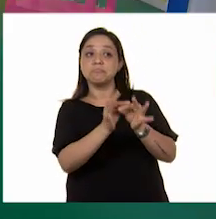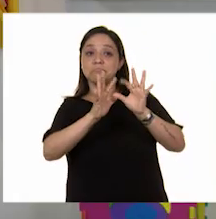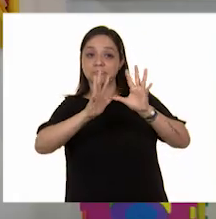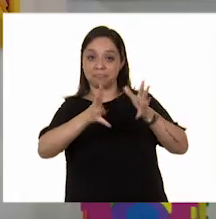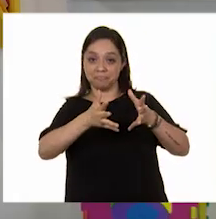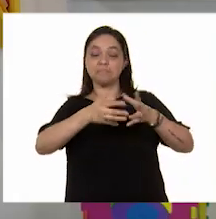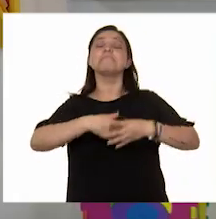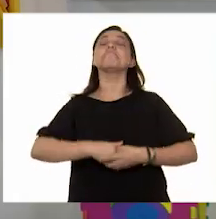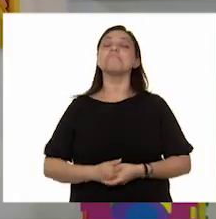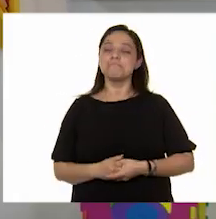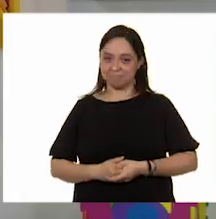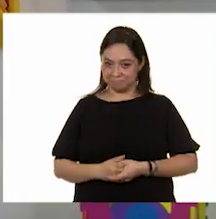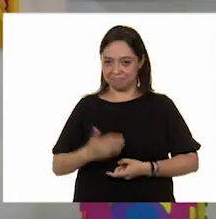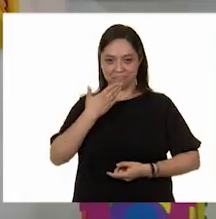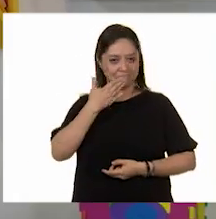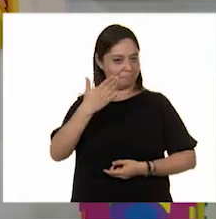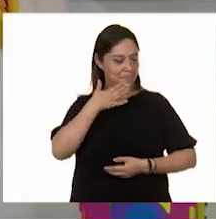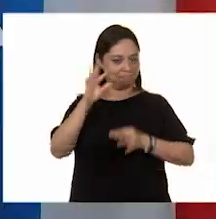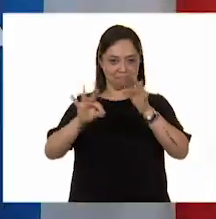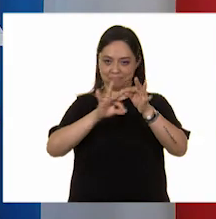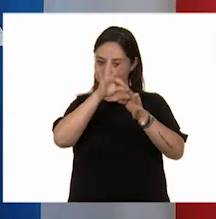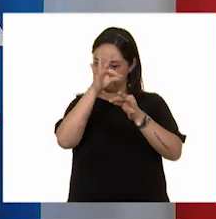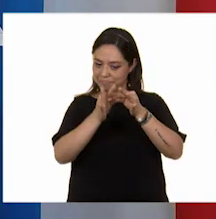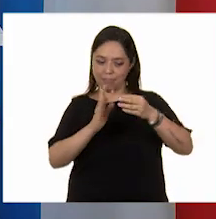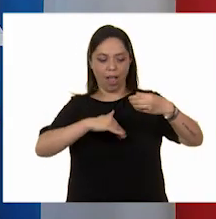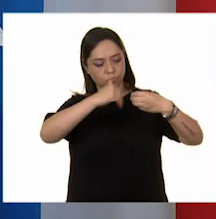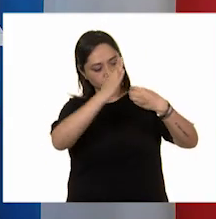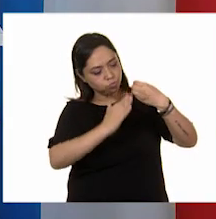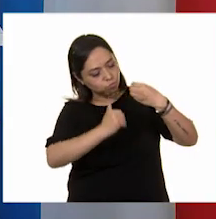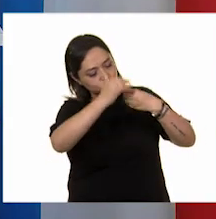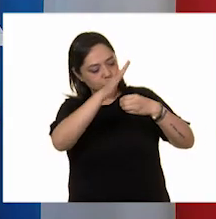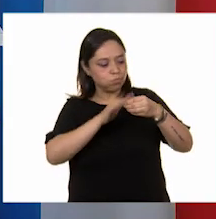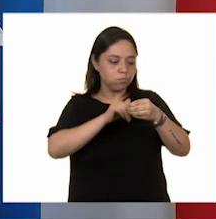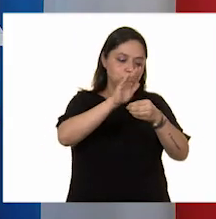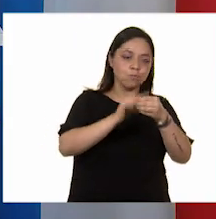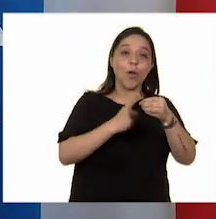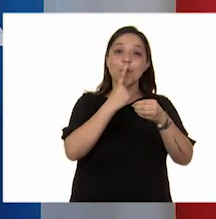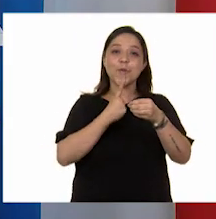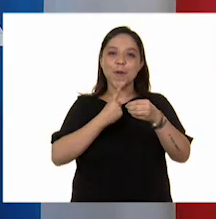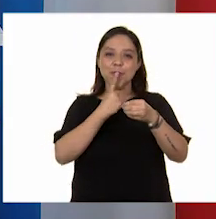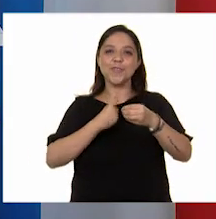¡Oh! Muy bien. Ya quedó todo pintado de rojo. ¡Sí!